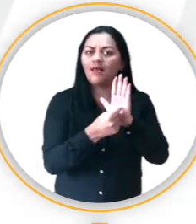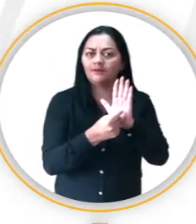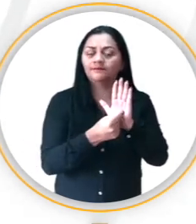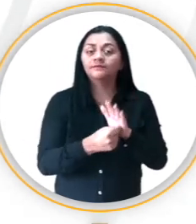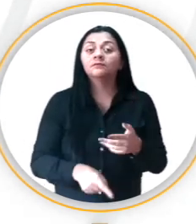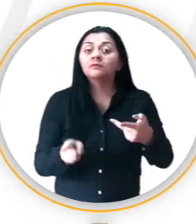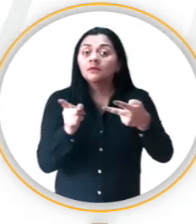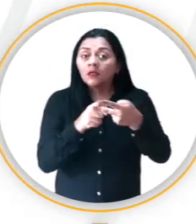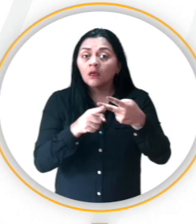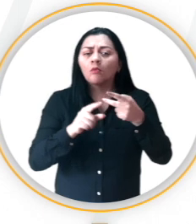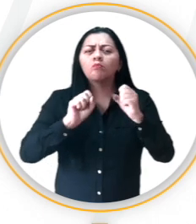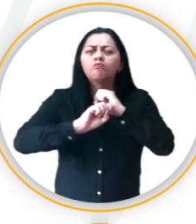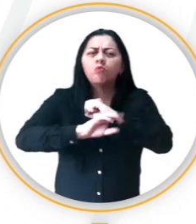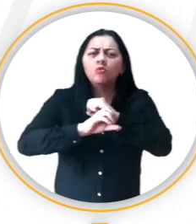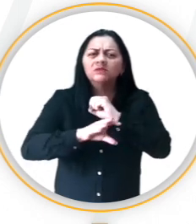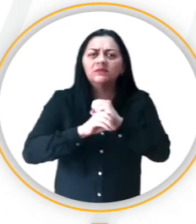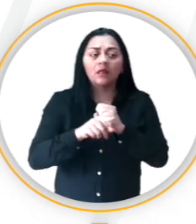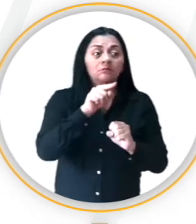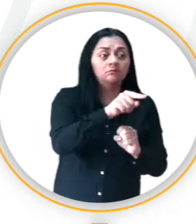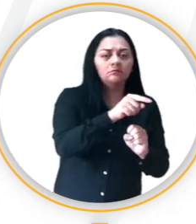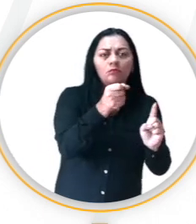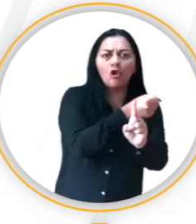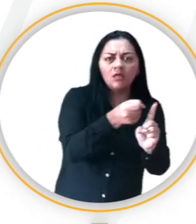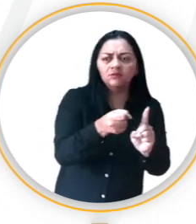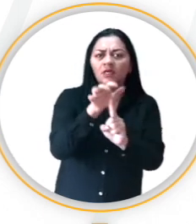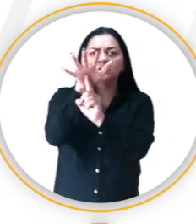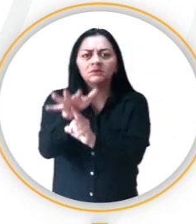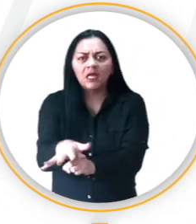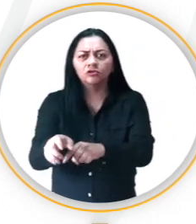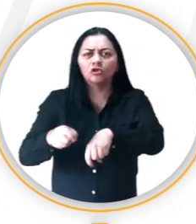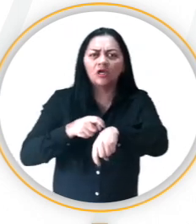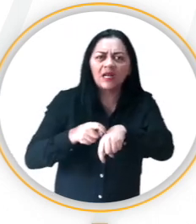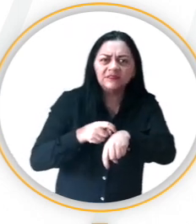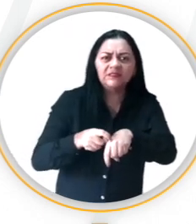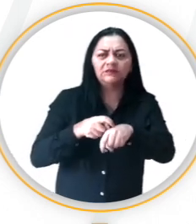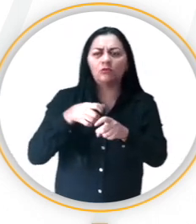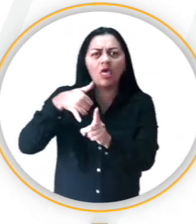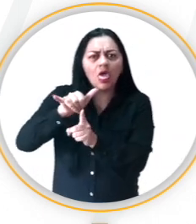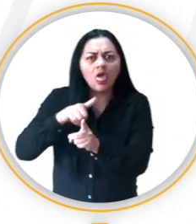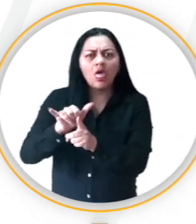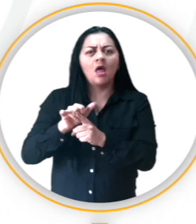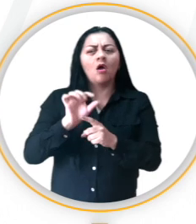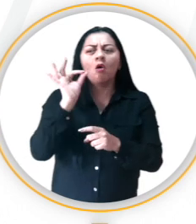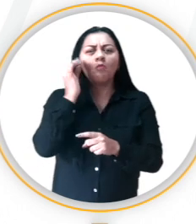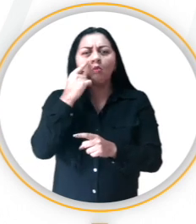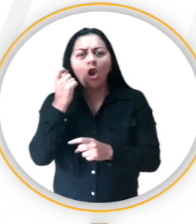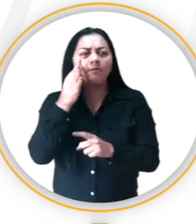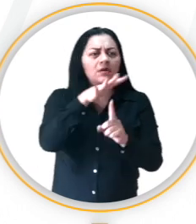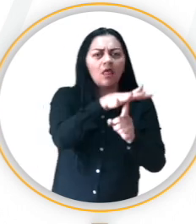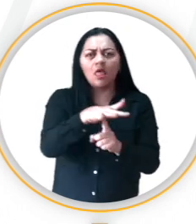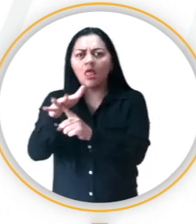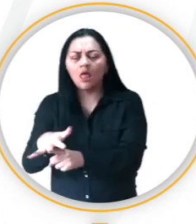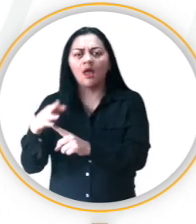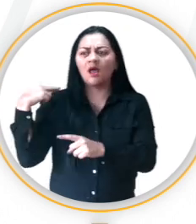encuentra prohibida la publicidad electoral que induzca a la violencia, la discriminación, el racismo, la toxicomanía, el